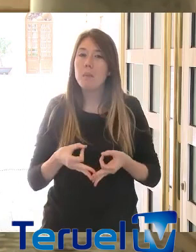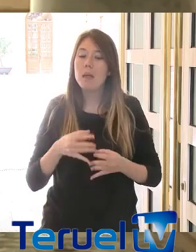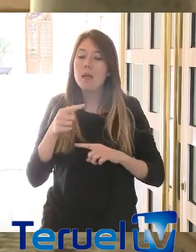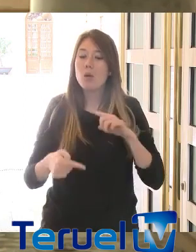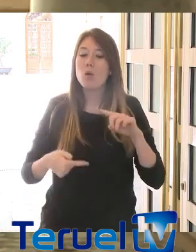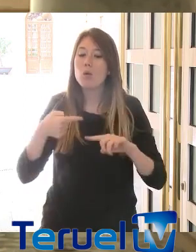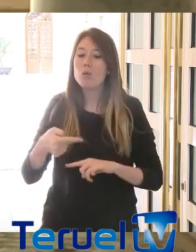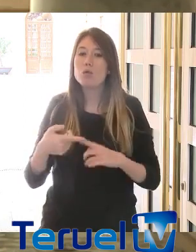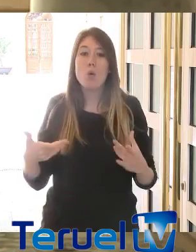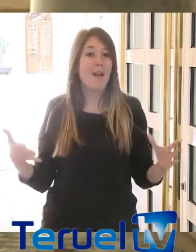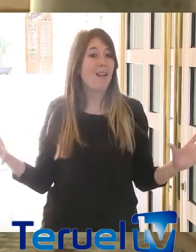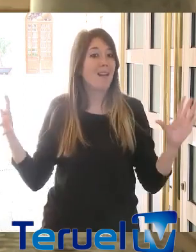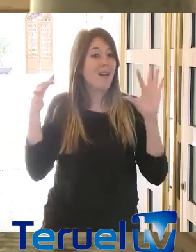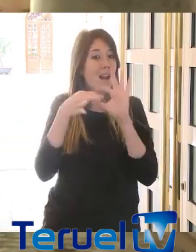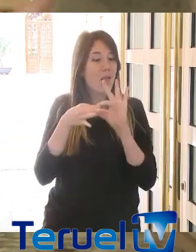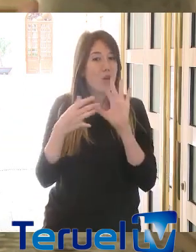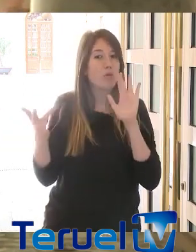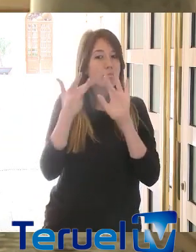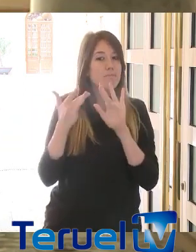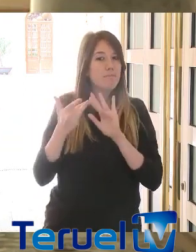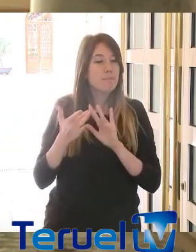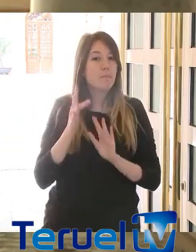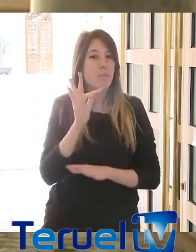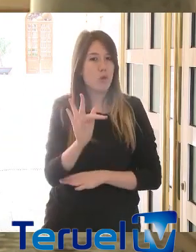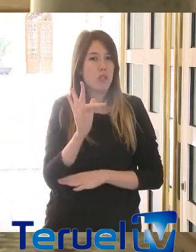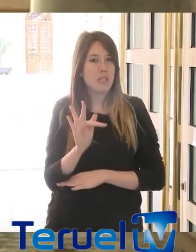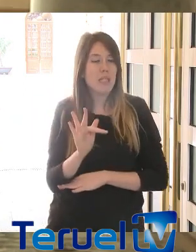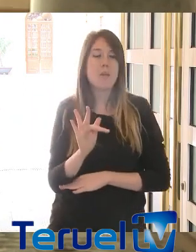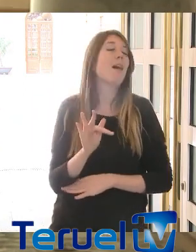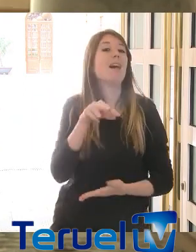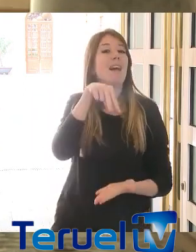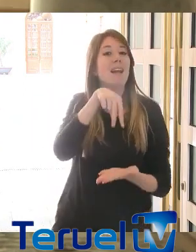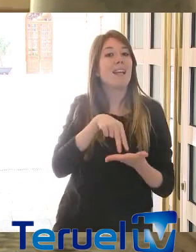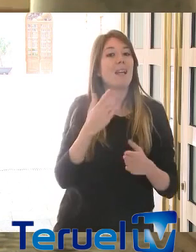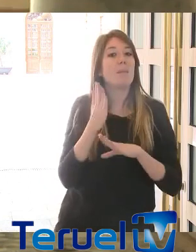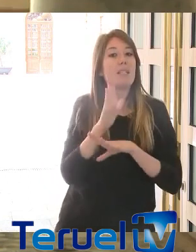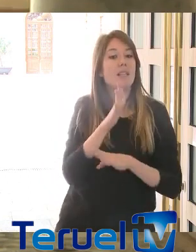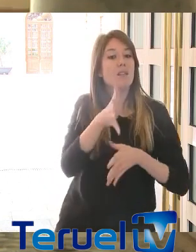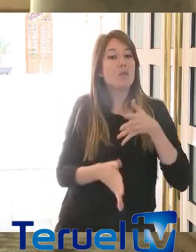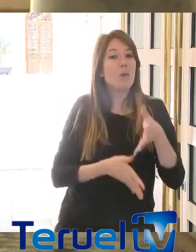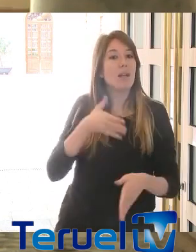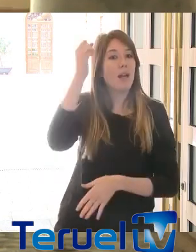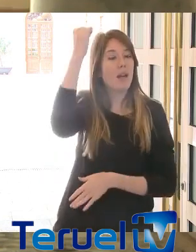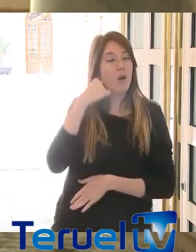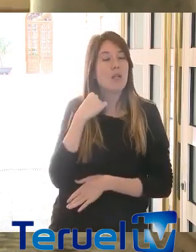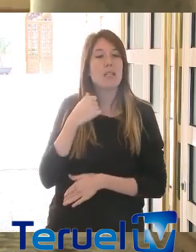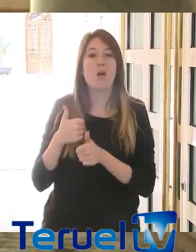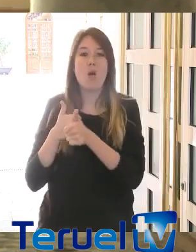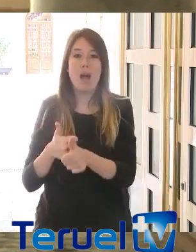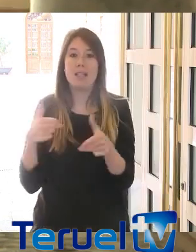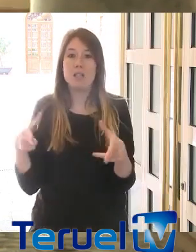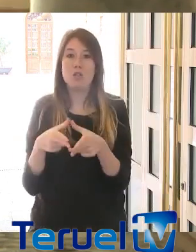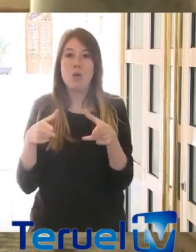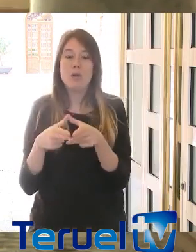relación positiva que tenemos tanto los representantes de la ciudadanía aragonesa como los agentes sociales que representamos al